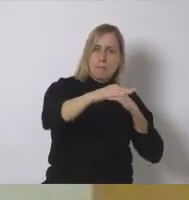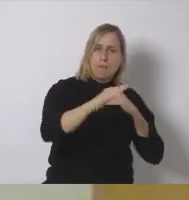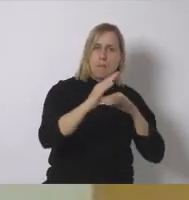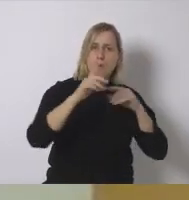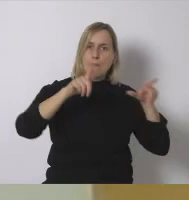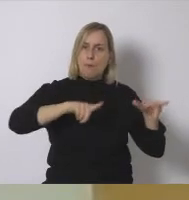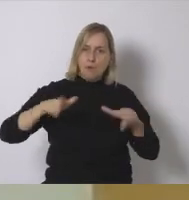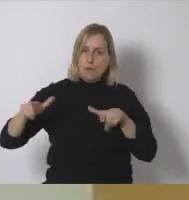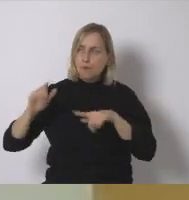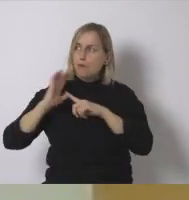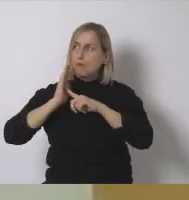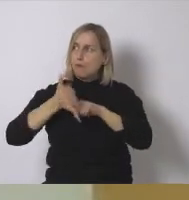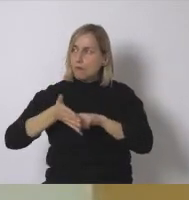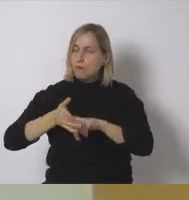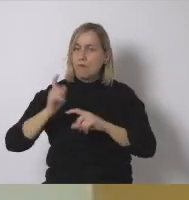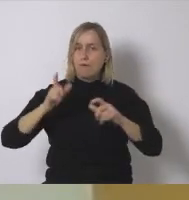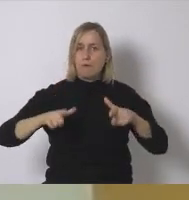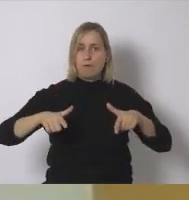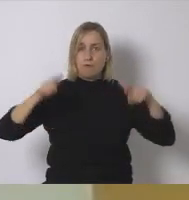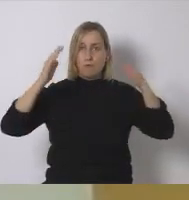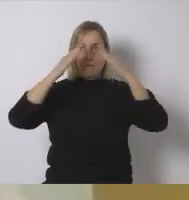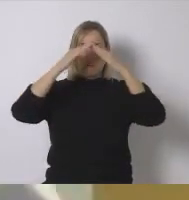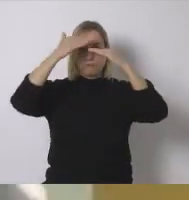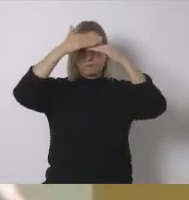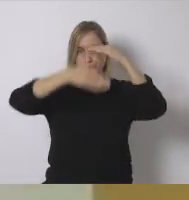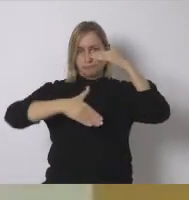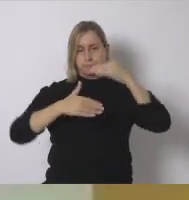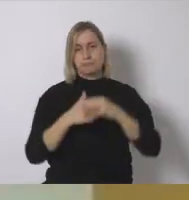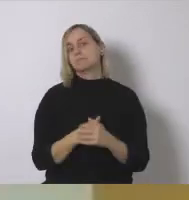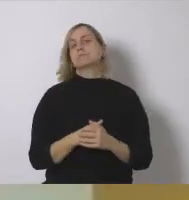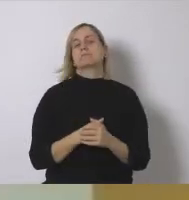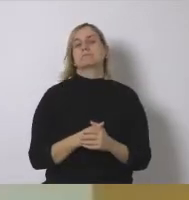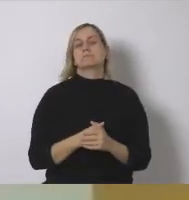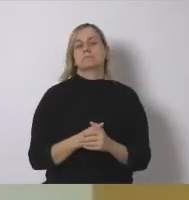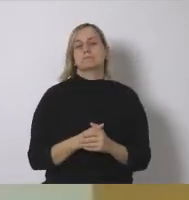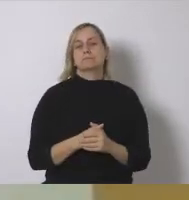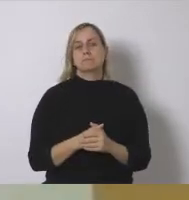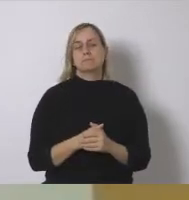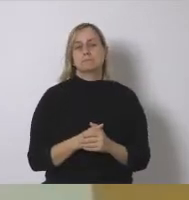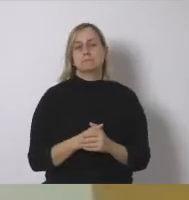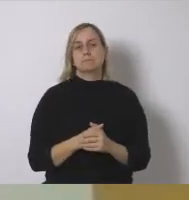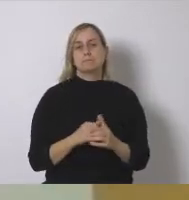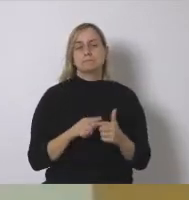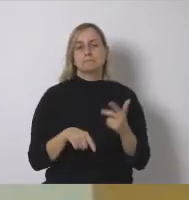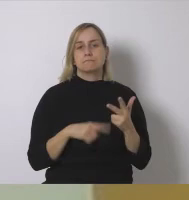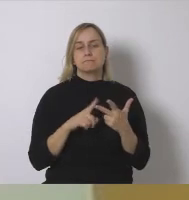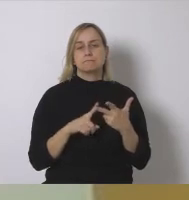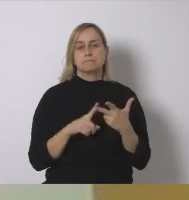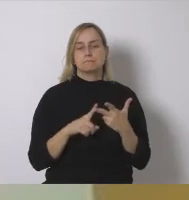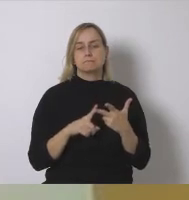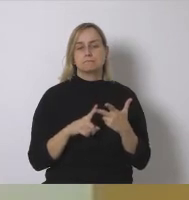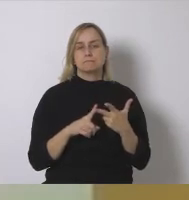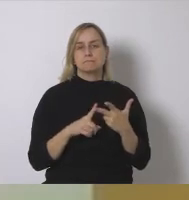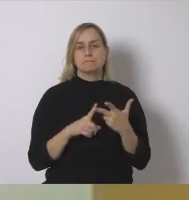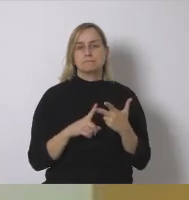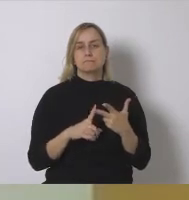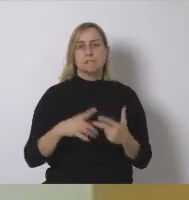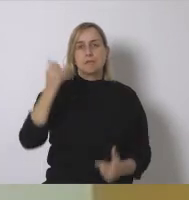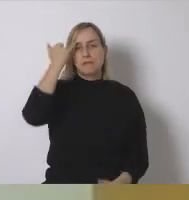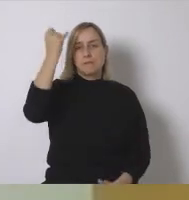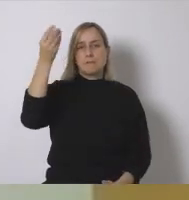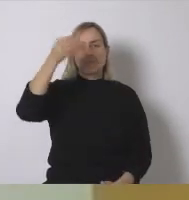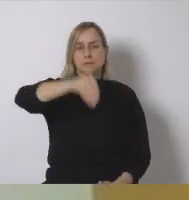en los campos en polígonos en ciudades dónde estas son algunas de las opciones que tenemos sobre la mesa